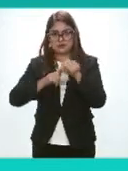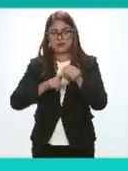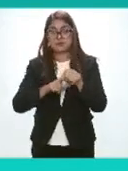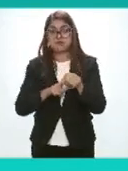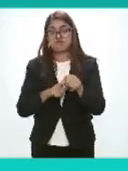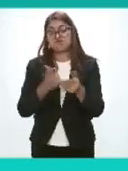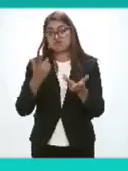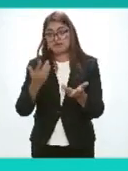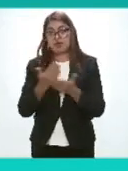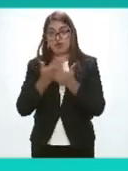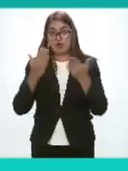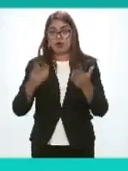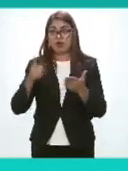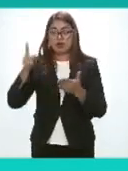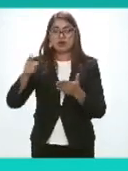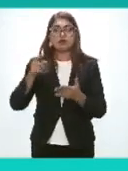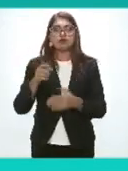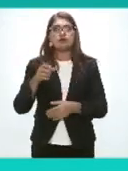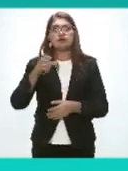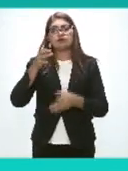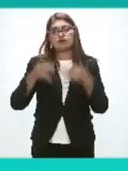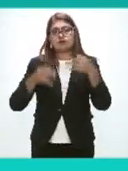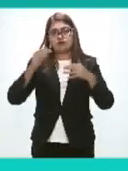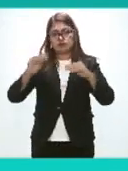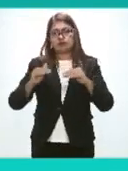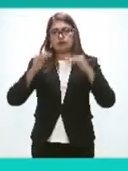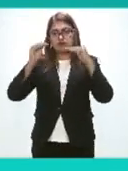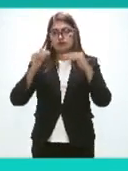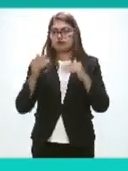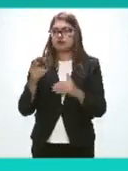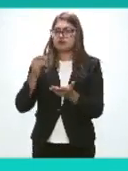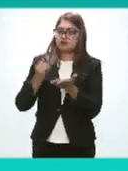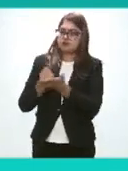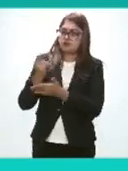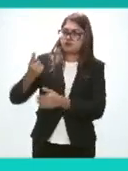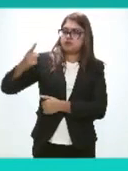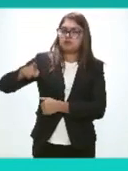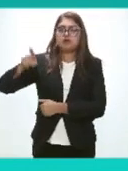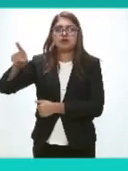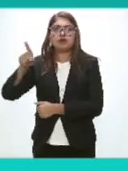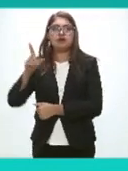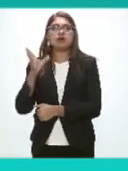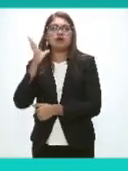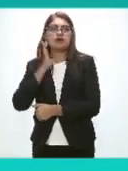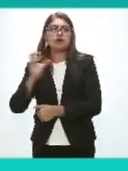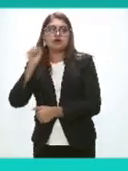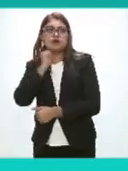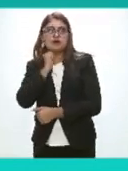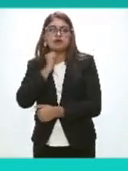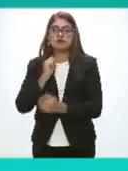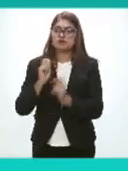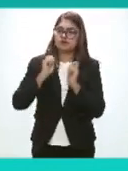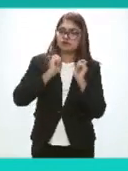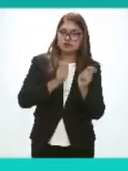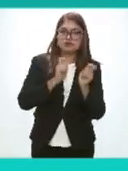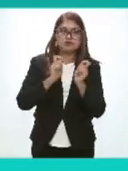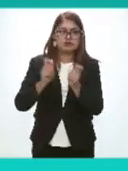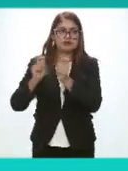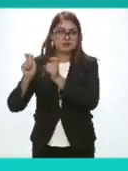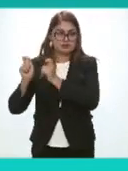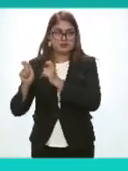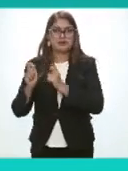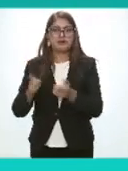Por lo que se resolvió Ordenar a la Cámara Alta Llevar a cabo las designaciones Durante el actual